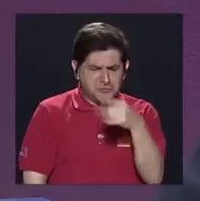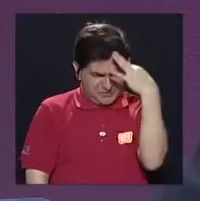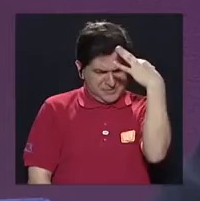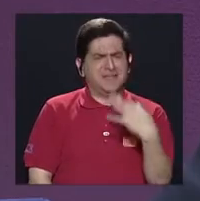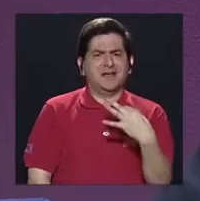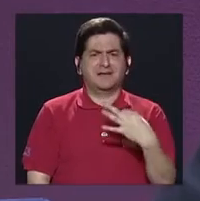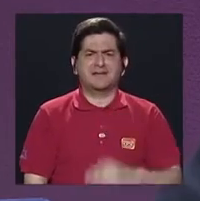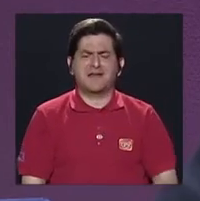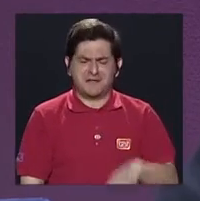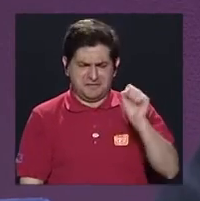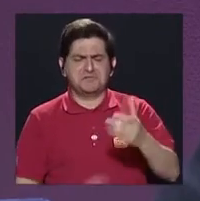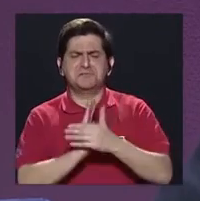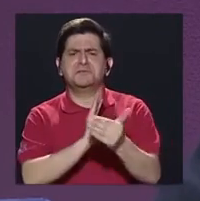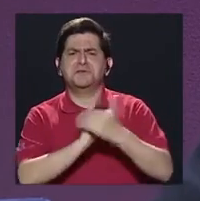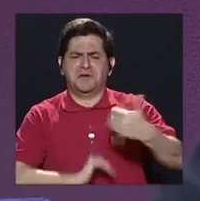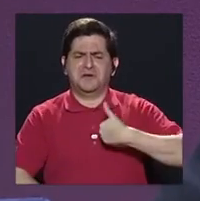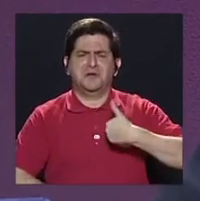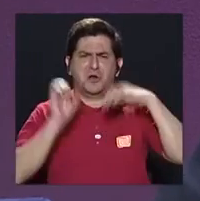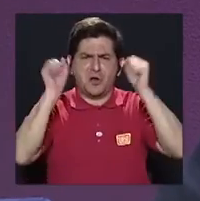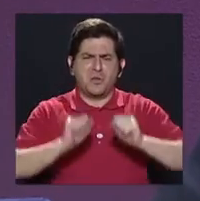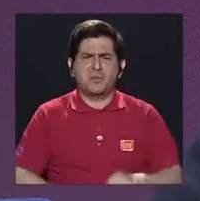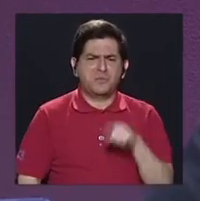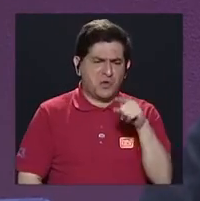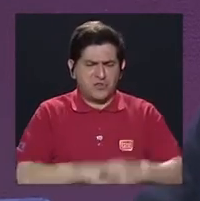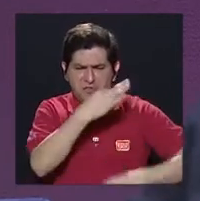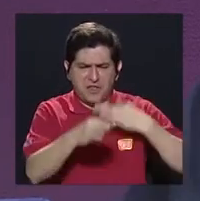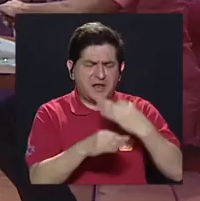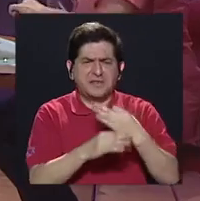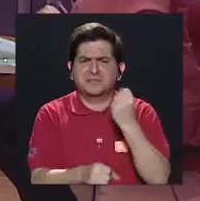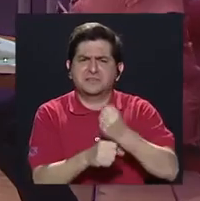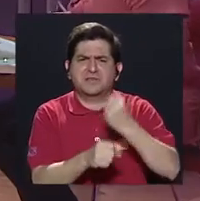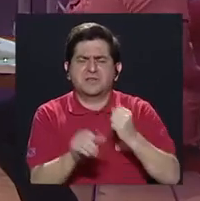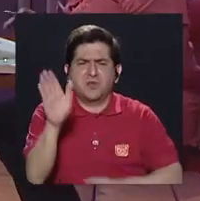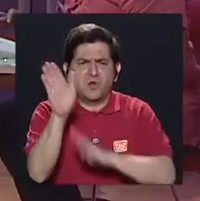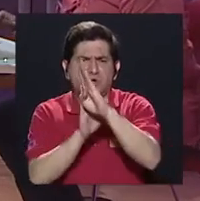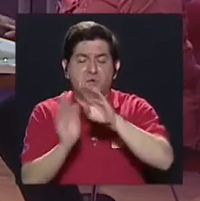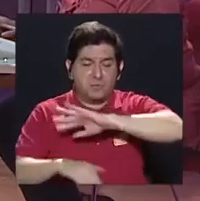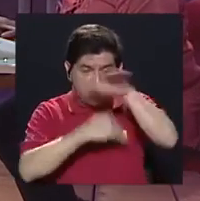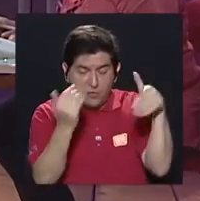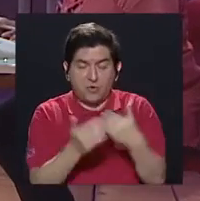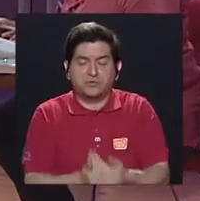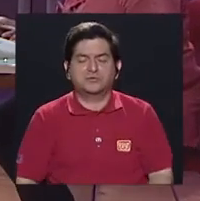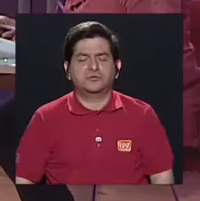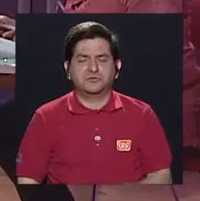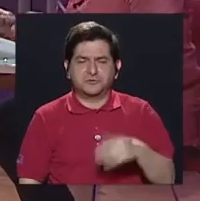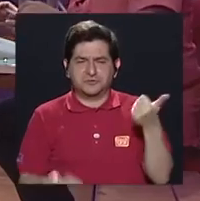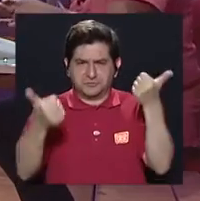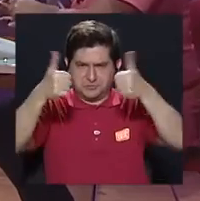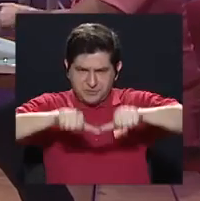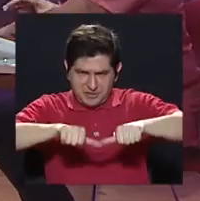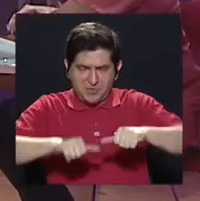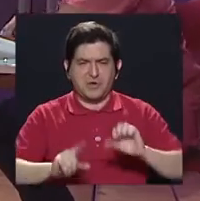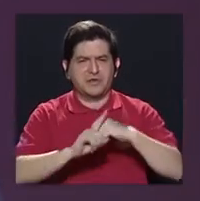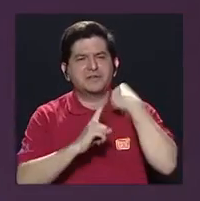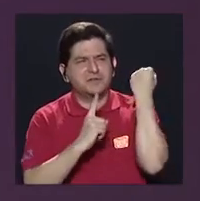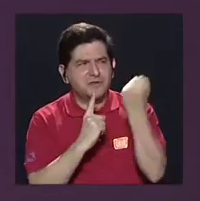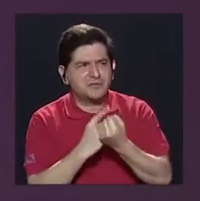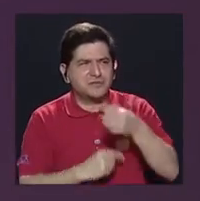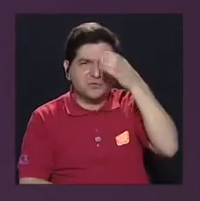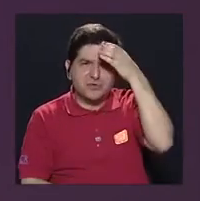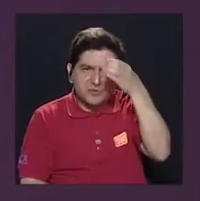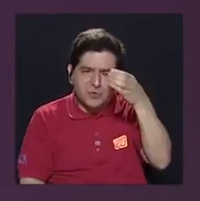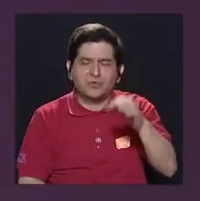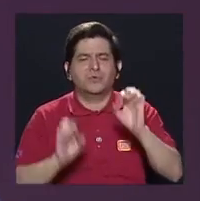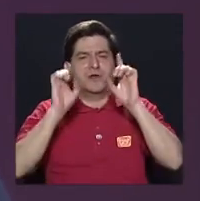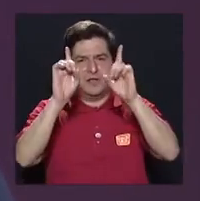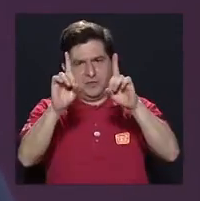tenga las, de que tener las capacidades para poder desempeñar este tipo de puestos. Yo creo que aquí todas coincidimos en el hecho de que es un asunto cultural y